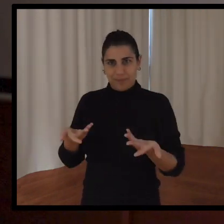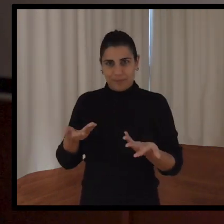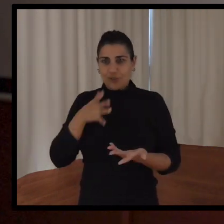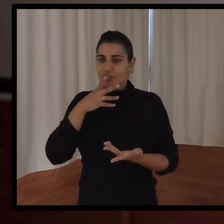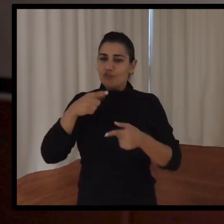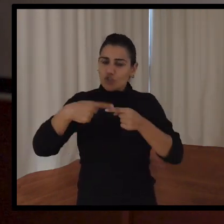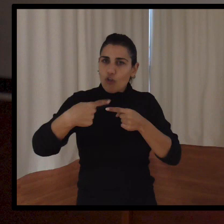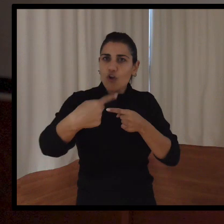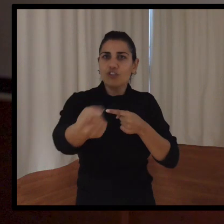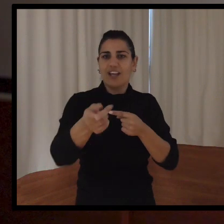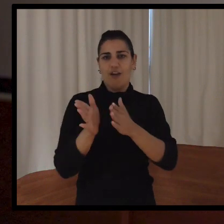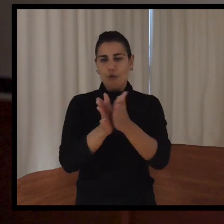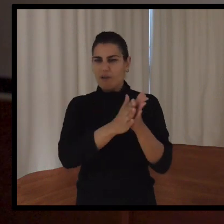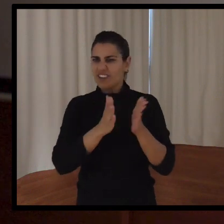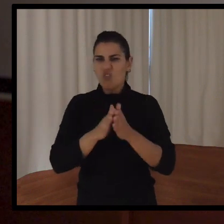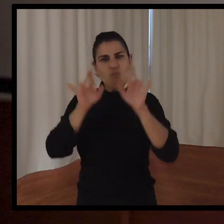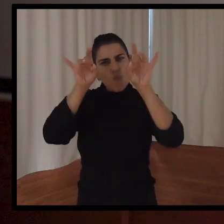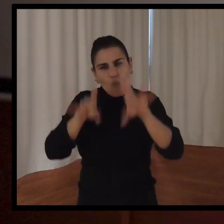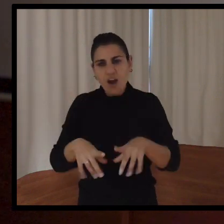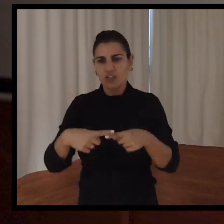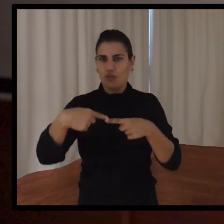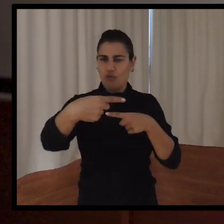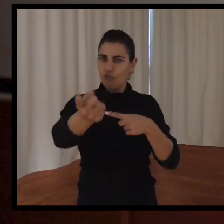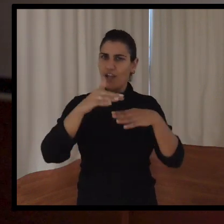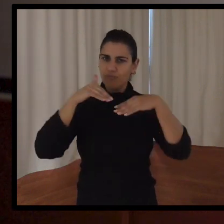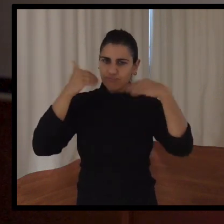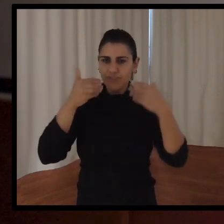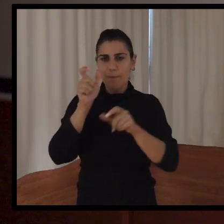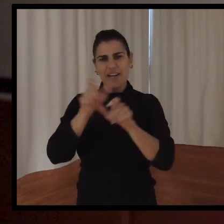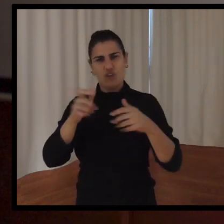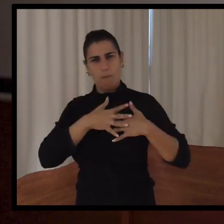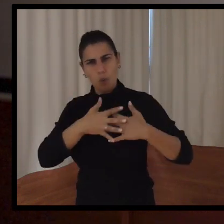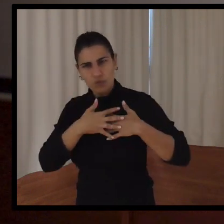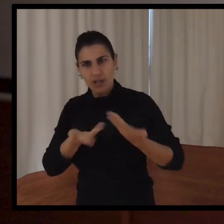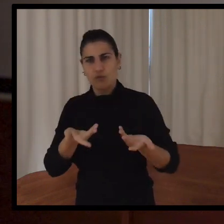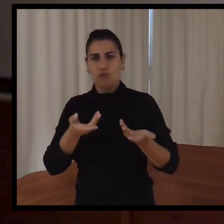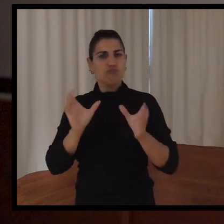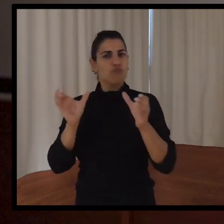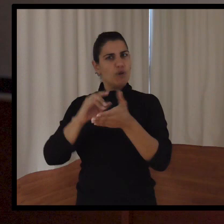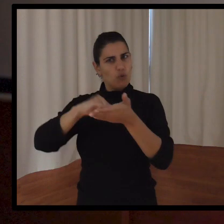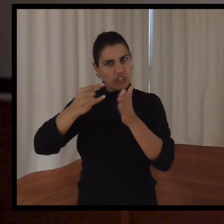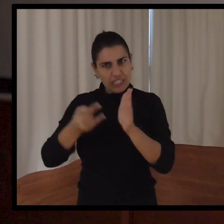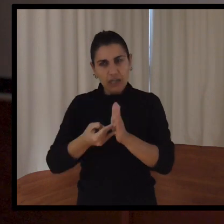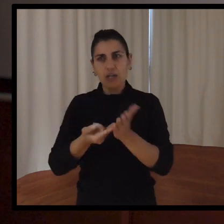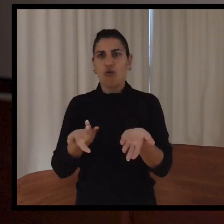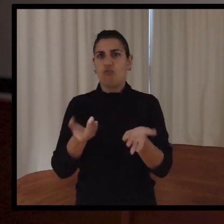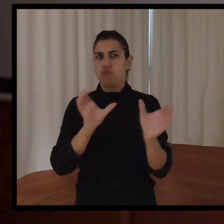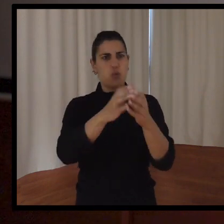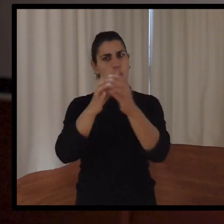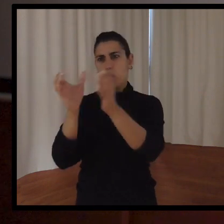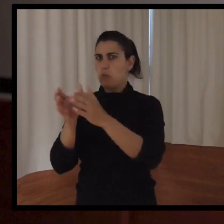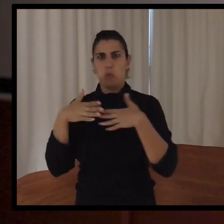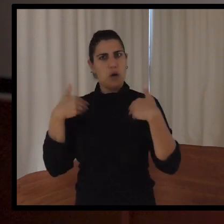a día veo en todos mis compañeros, en todos de la Liga, en todos los voluntarios, en todos los cuerpos técnicos que por ahí, de todos los